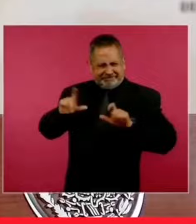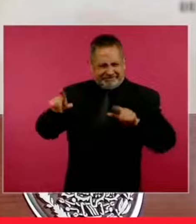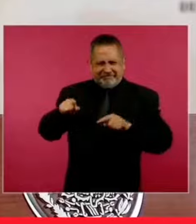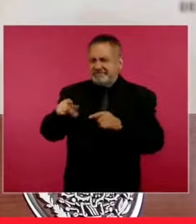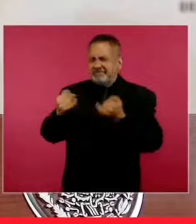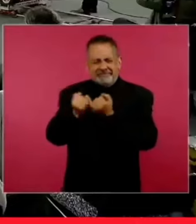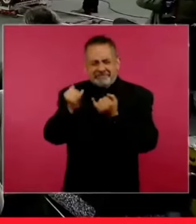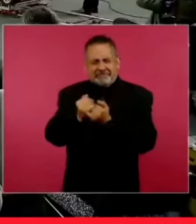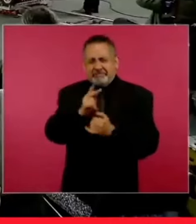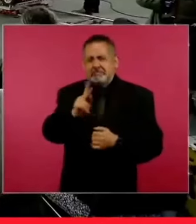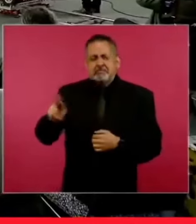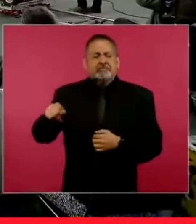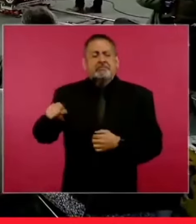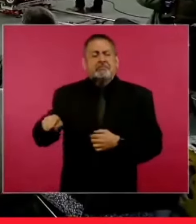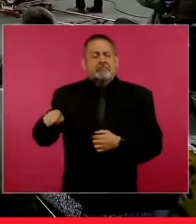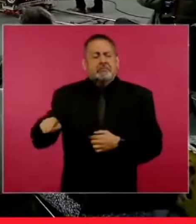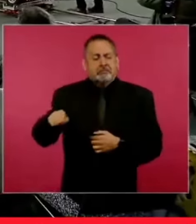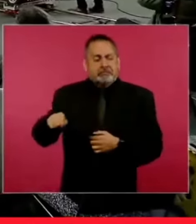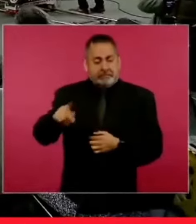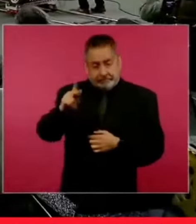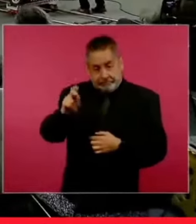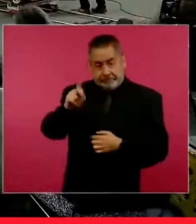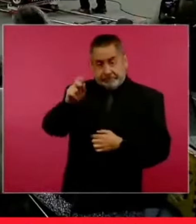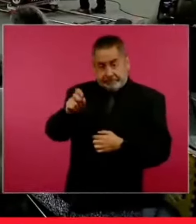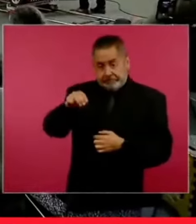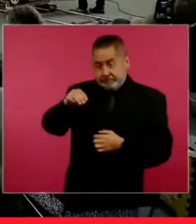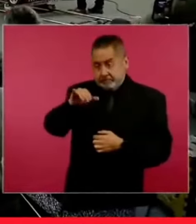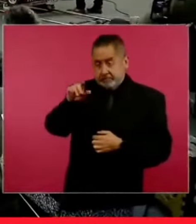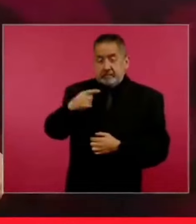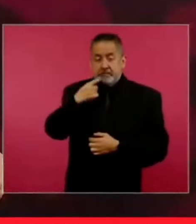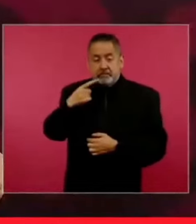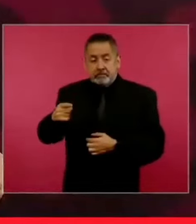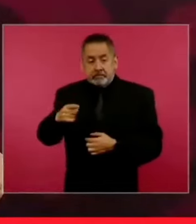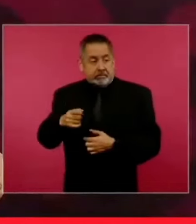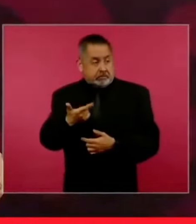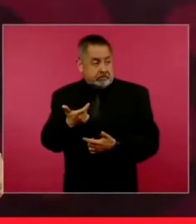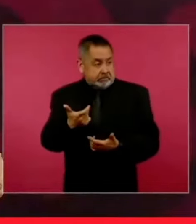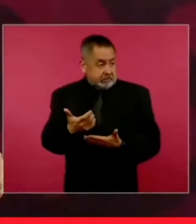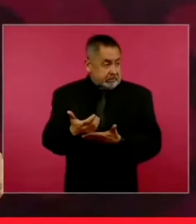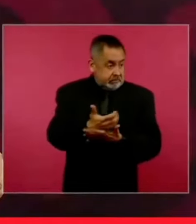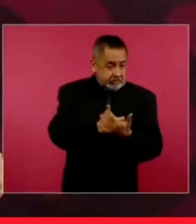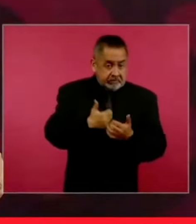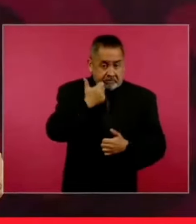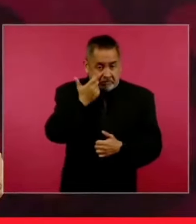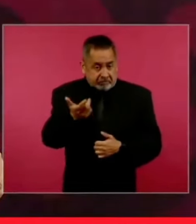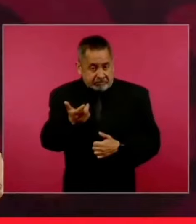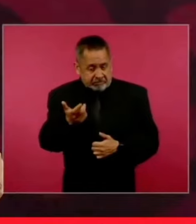de que el que quiera hacer dinero, que